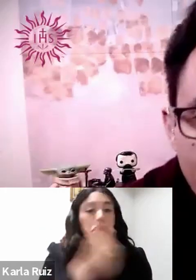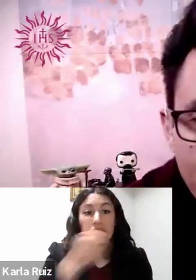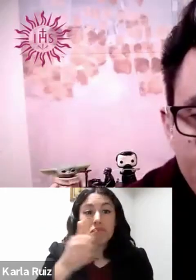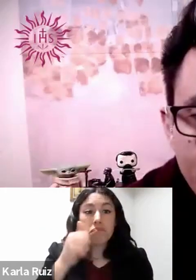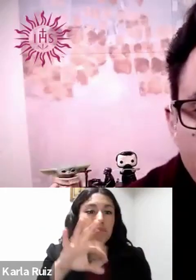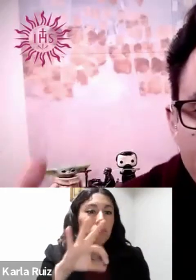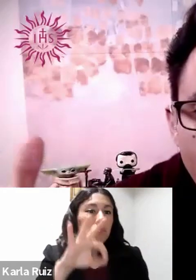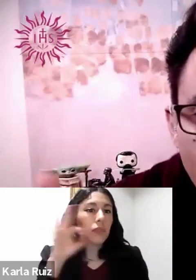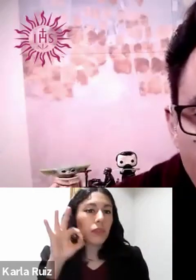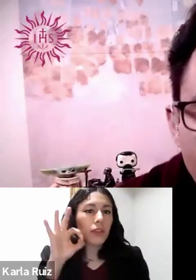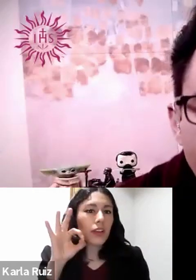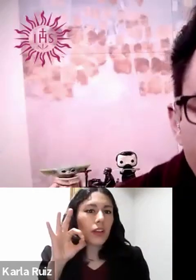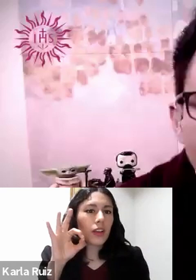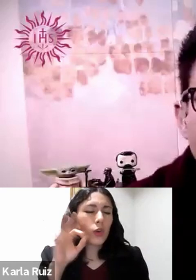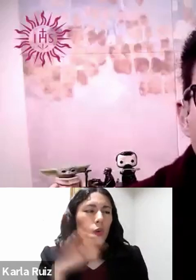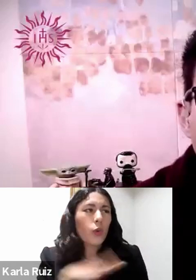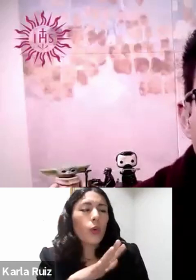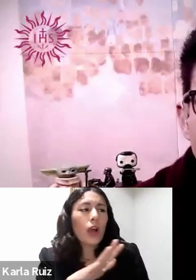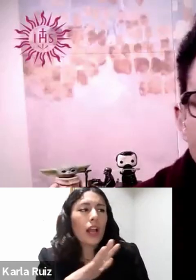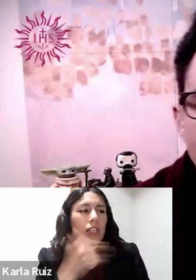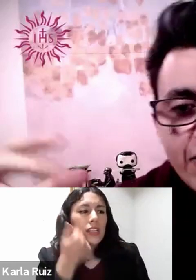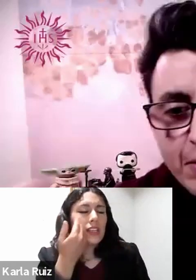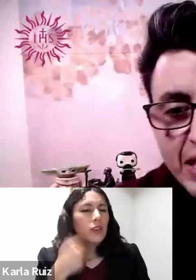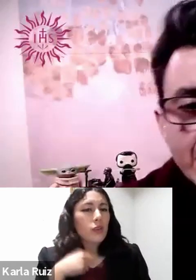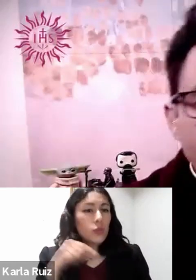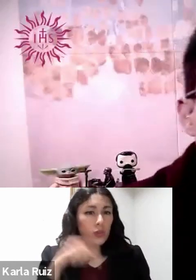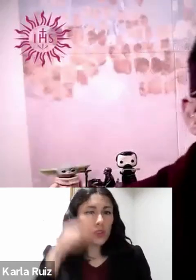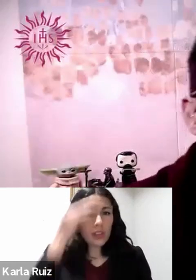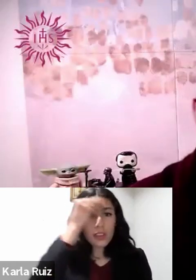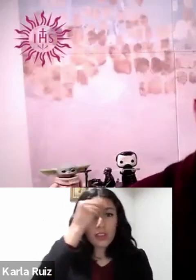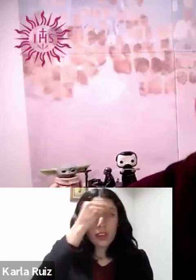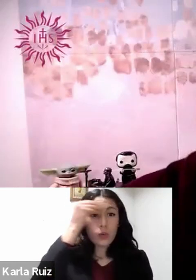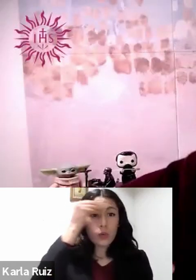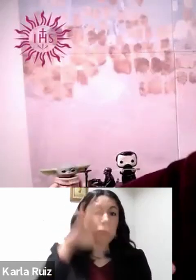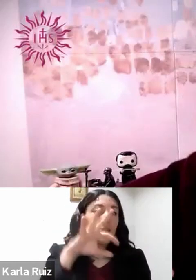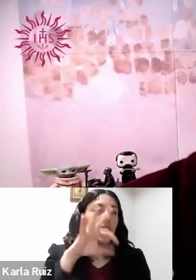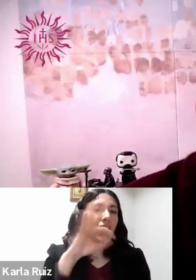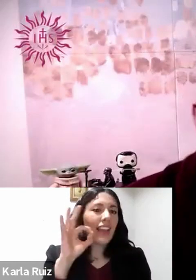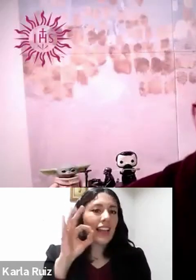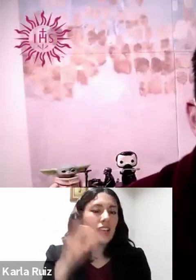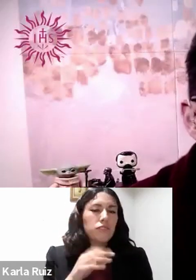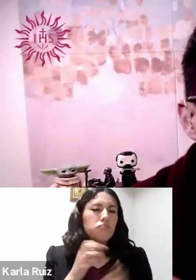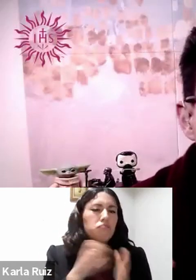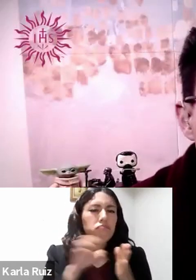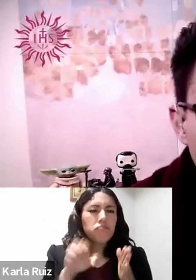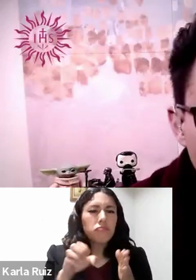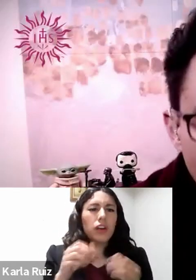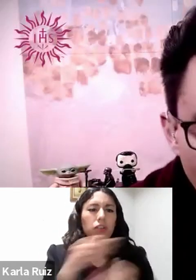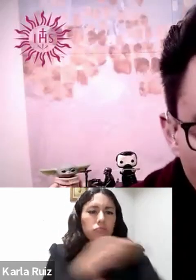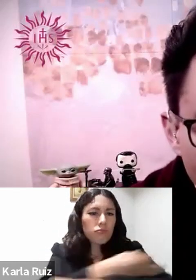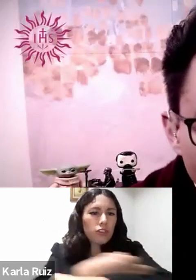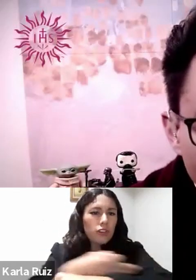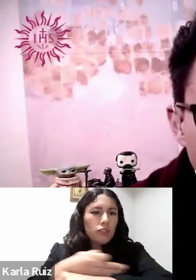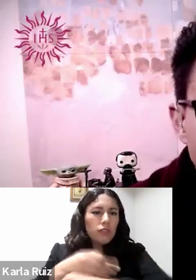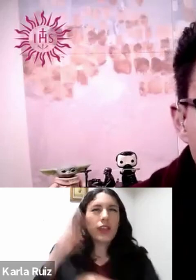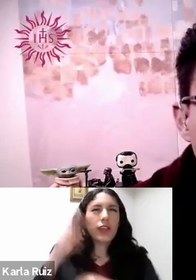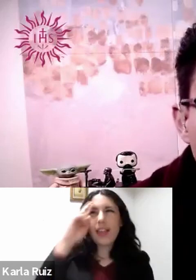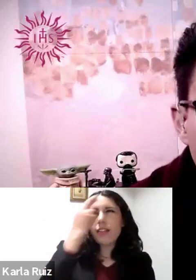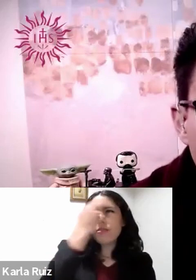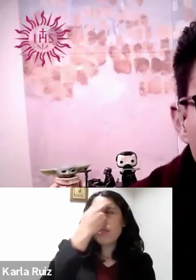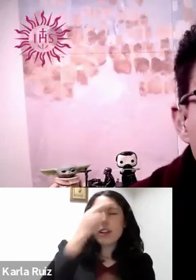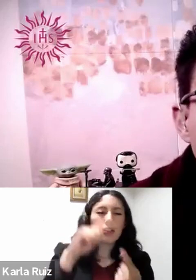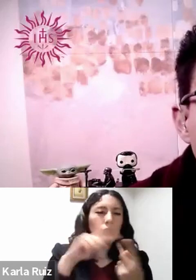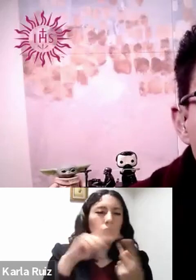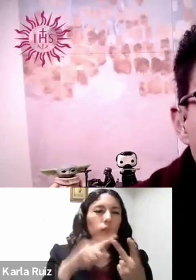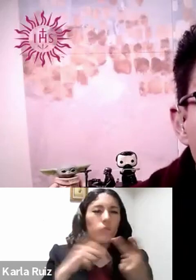algo especial en lo que me enfoque, en la familia, en lo personal, en el trabajo, cómo moverme hacia